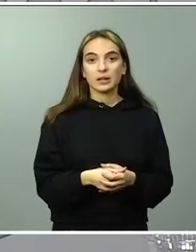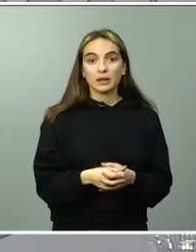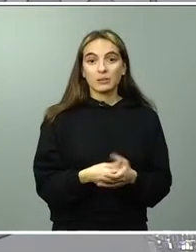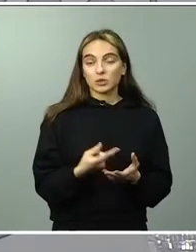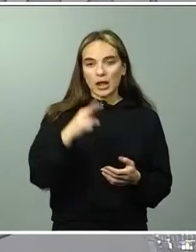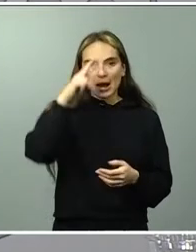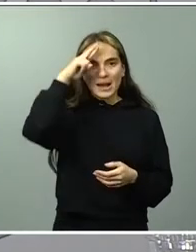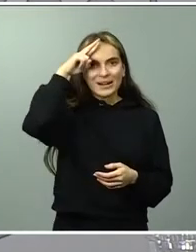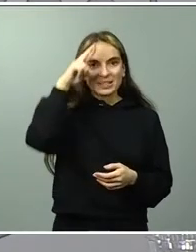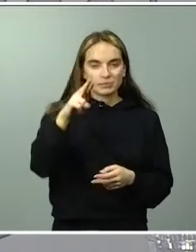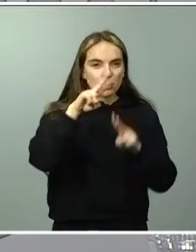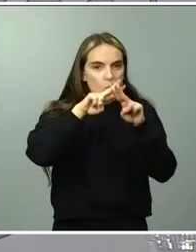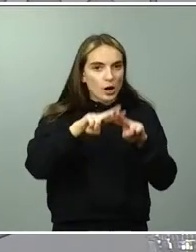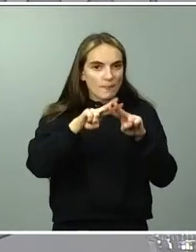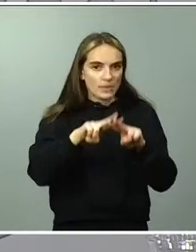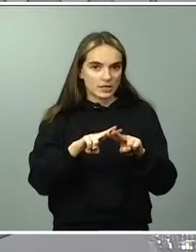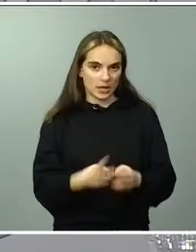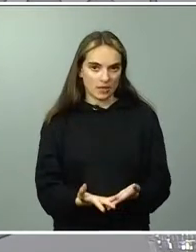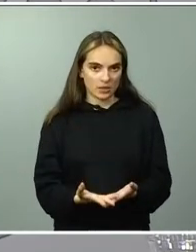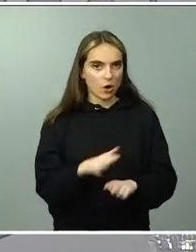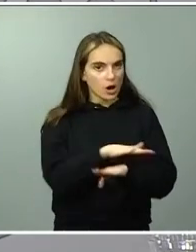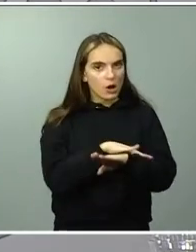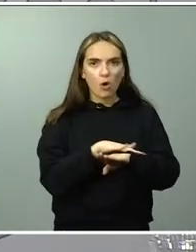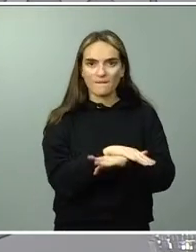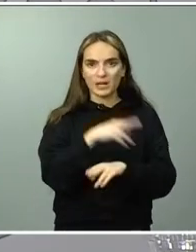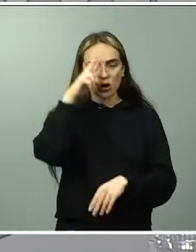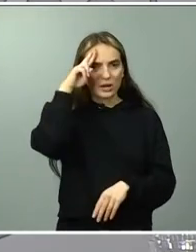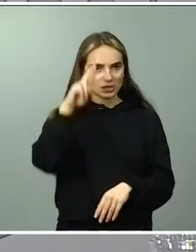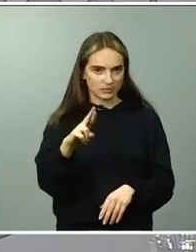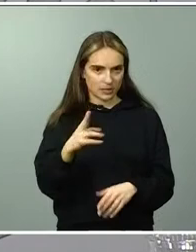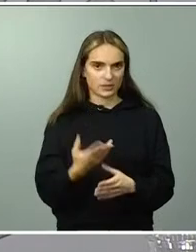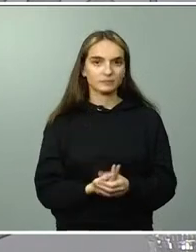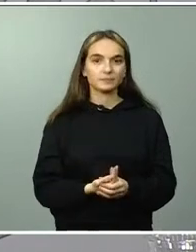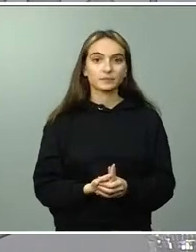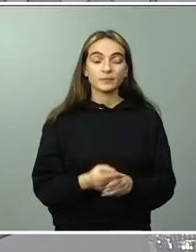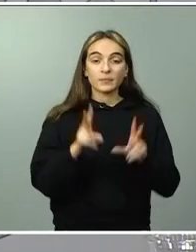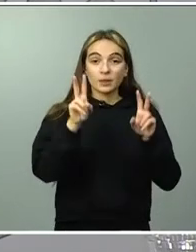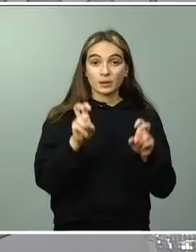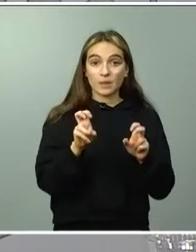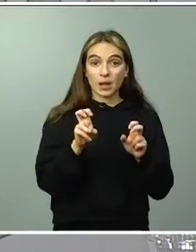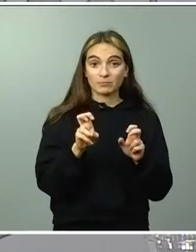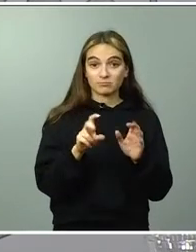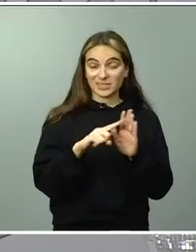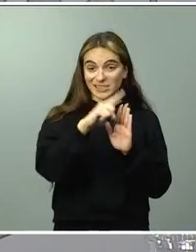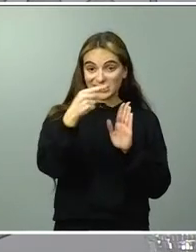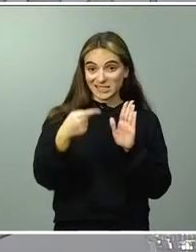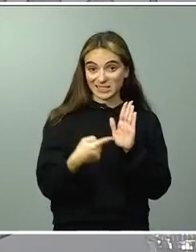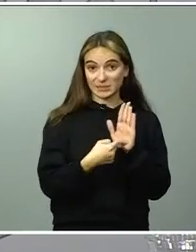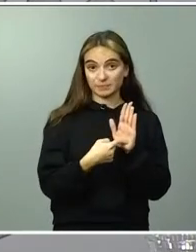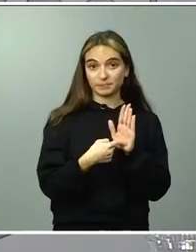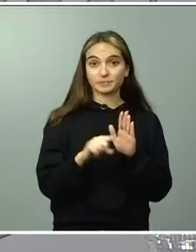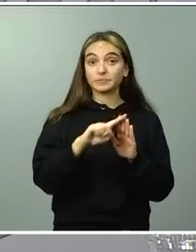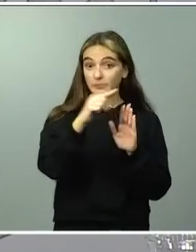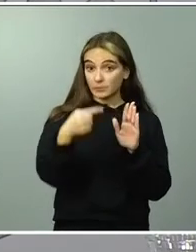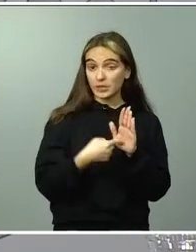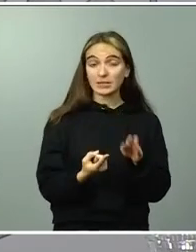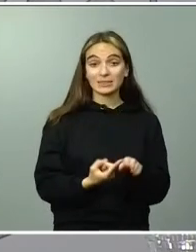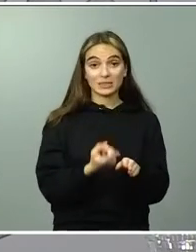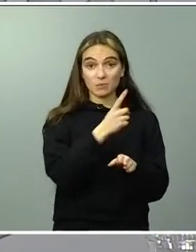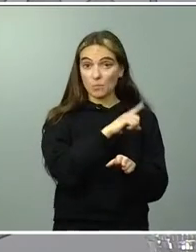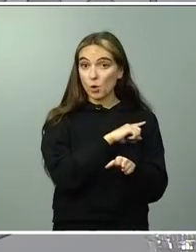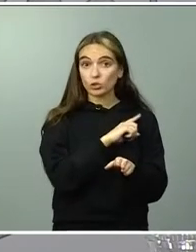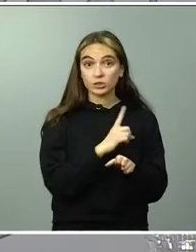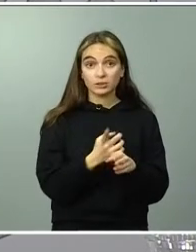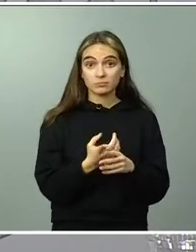en nombre del gobierno y en lo que se refiere a la legislación administrativa ciertamente la nueva ley del deporte no ha alterado esa